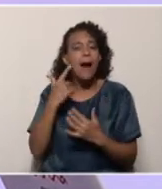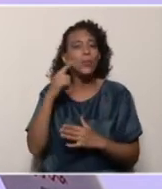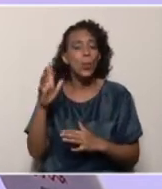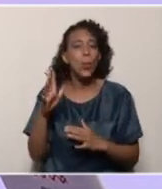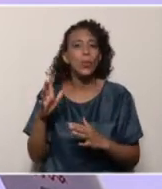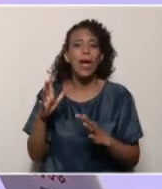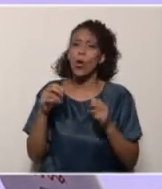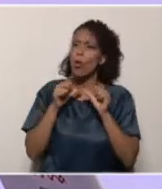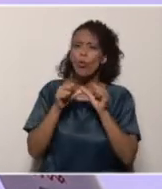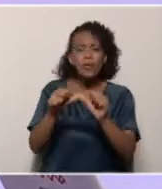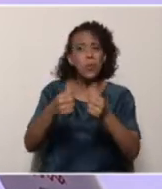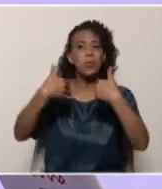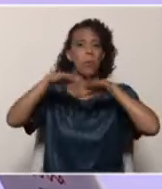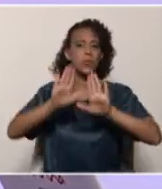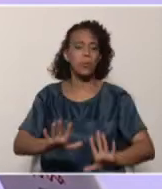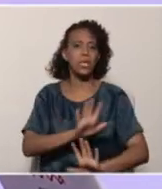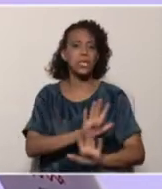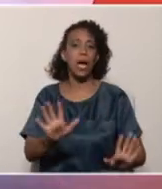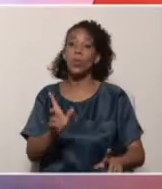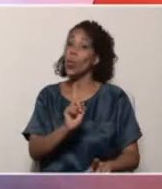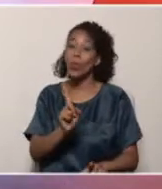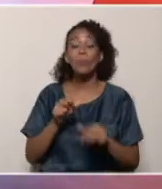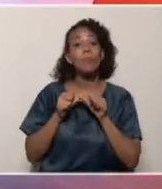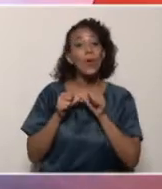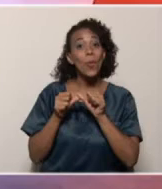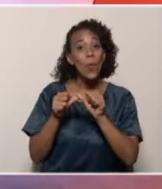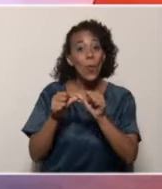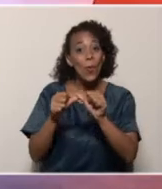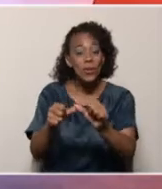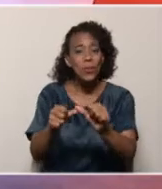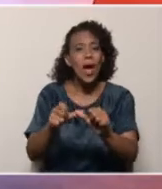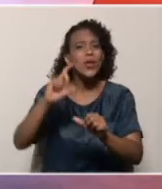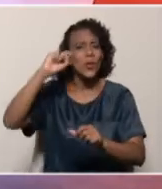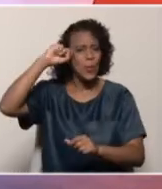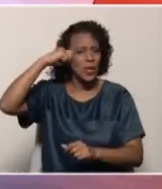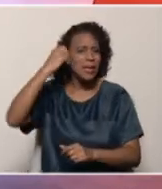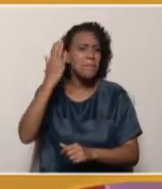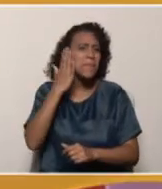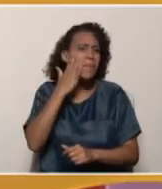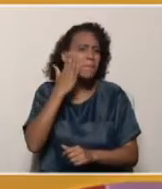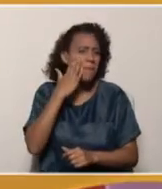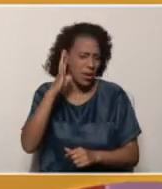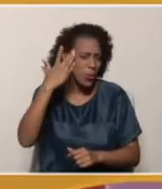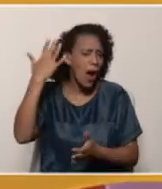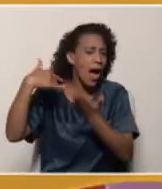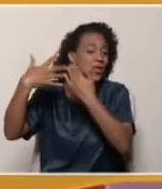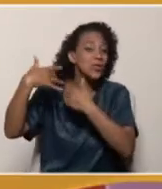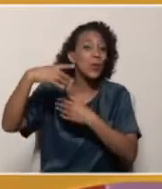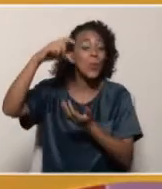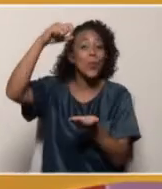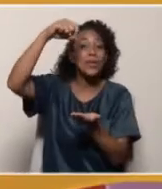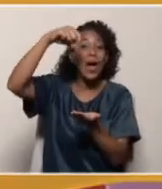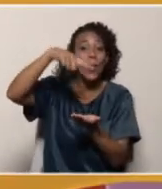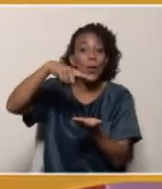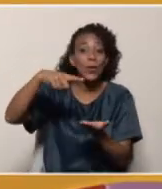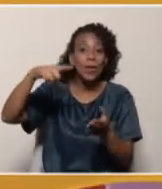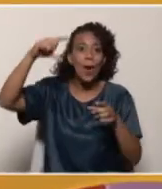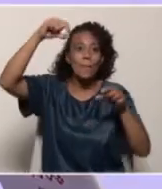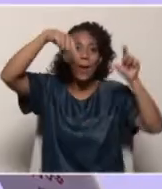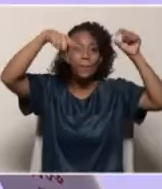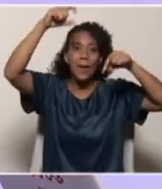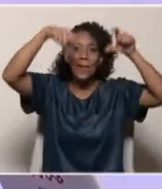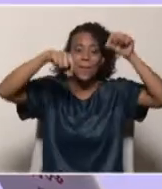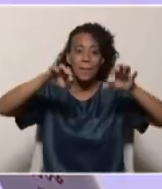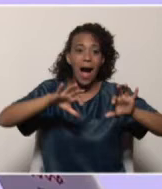muchachos, esa articulación. Vamos a recordar una frase que decía mi mamá que solo somos una gota y unidos somos